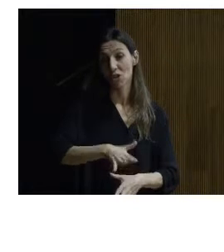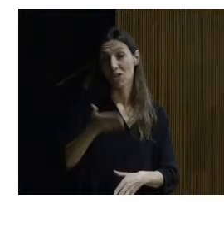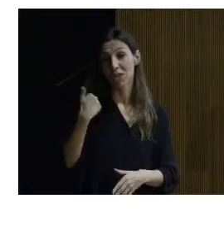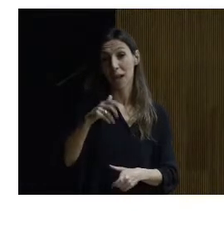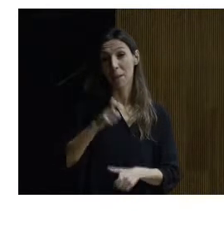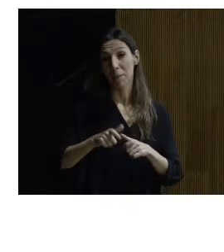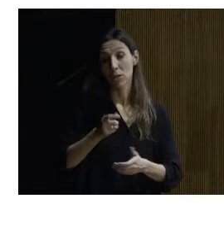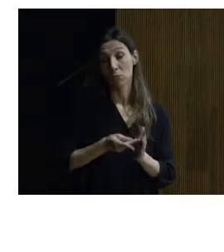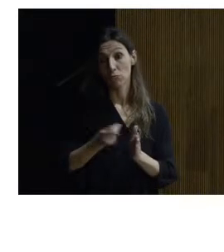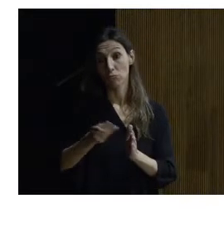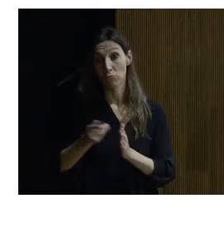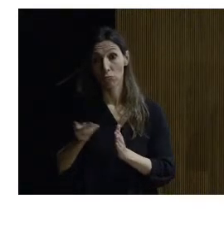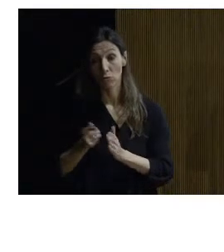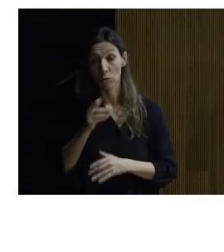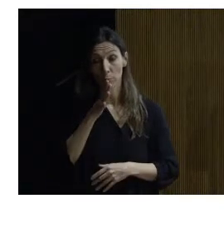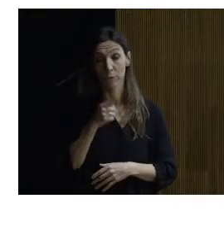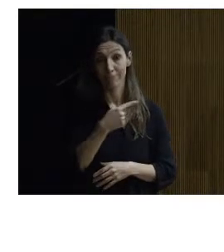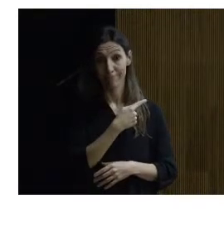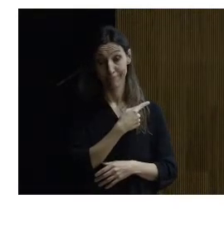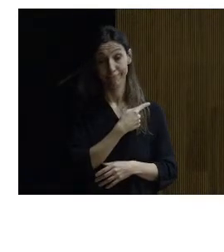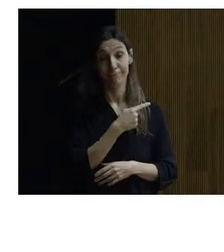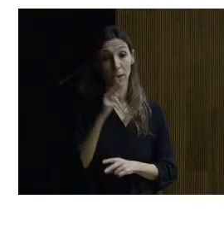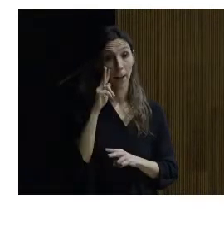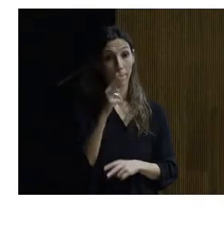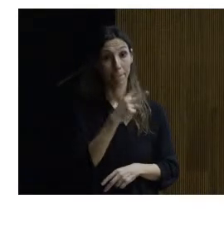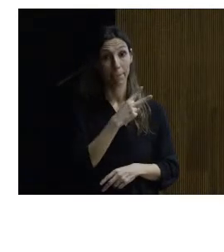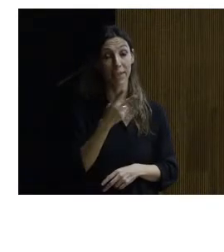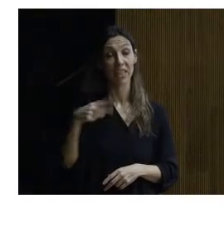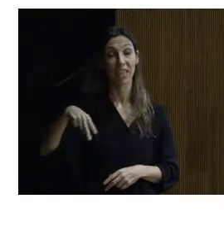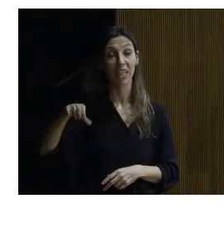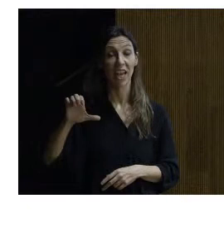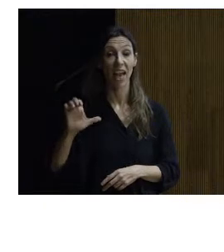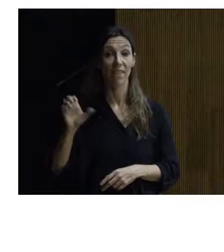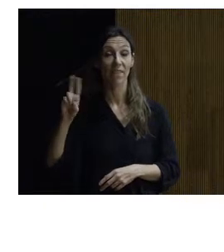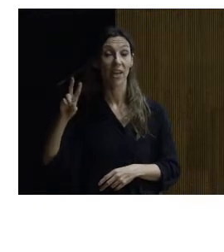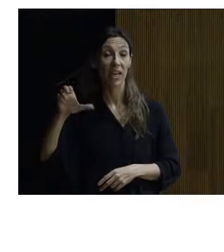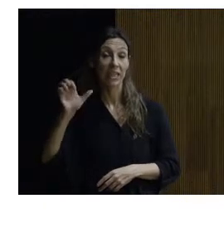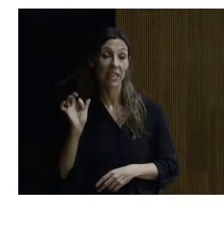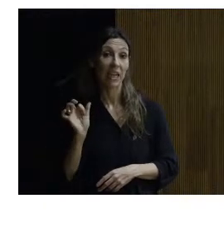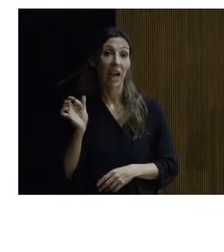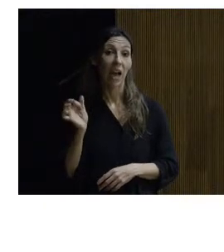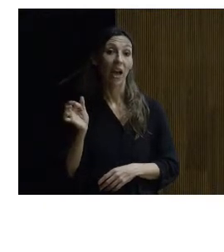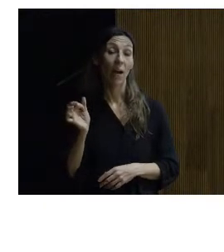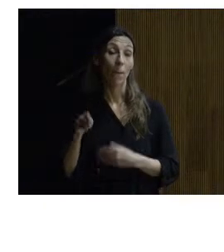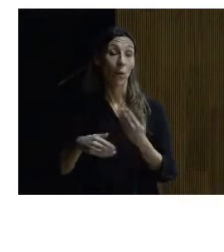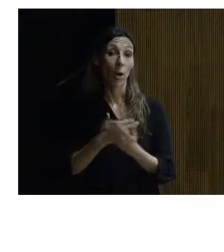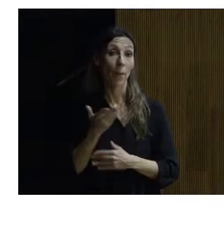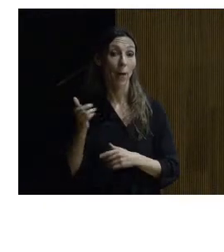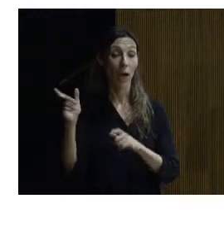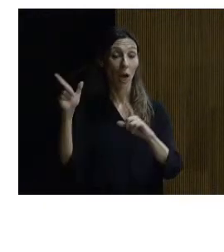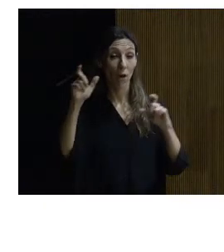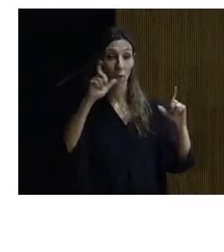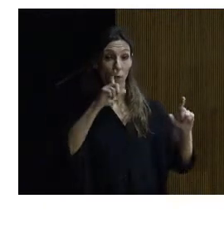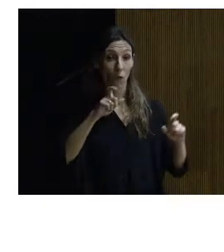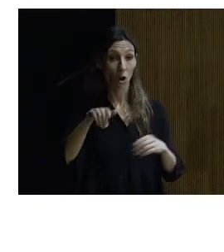porque si podéis observar en esta diapositiva pues claro Nieves esta mañana ponía unas imágenes de las calles pues la pendiente de las calles